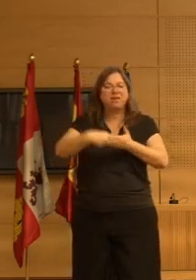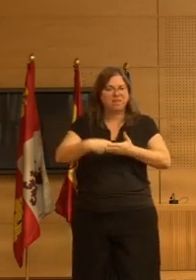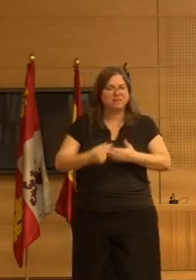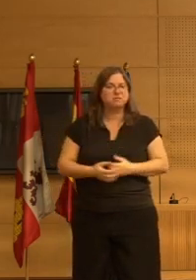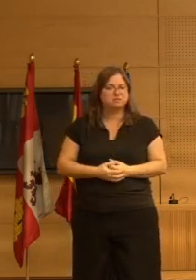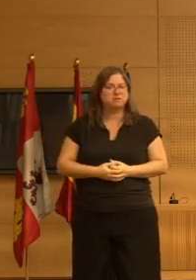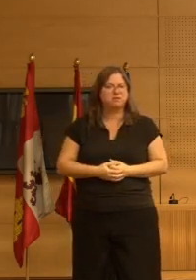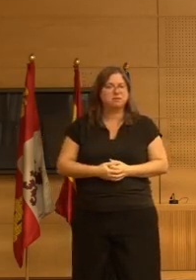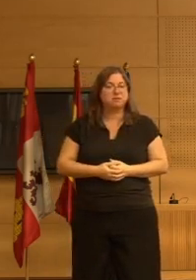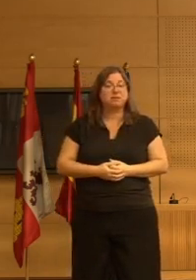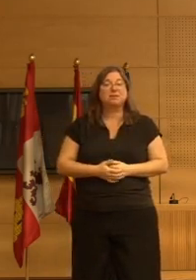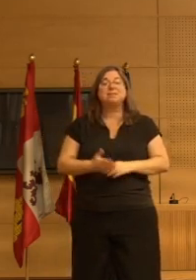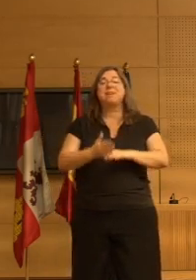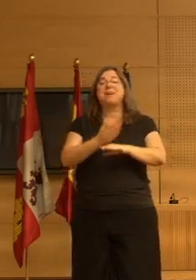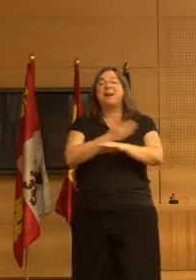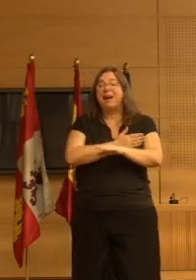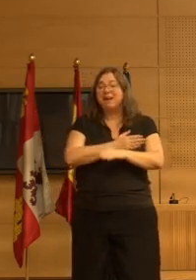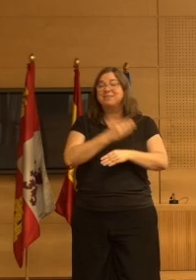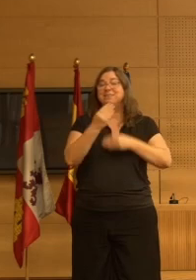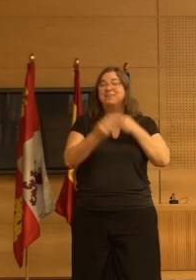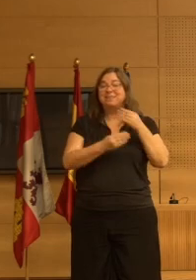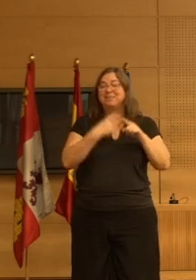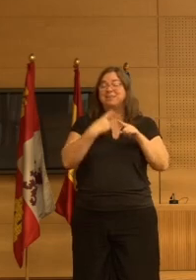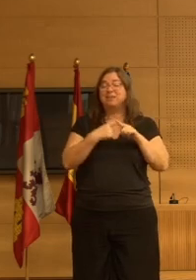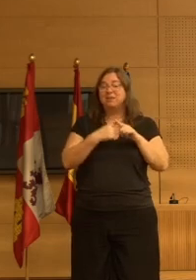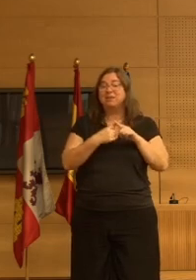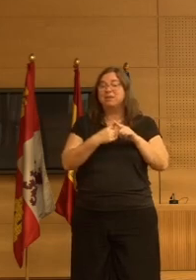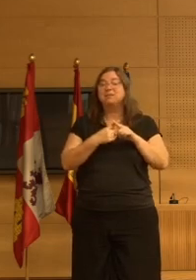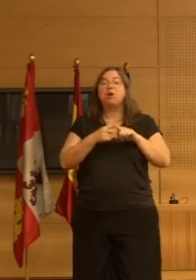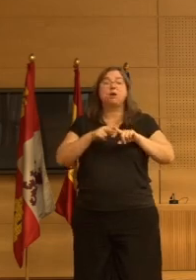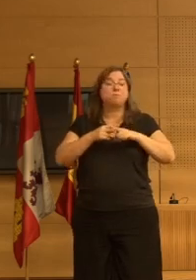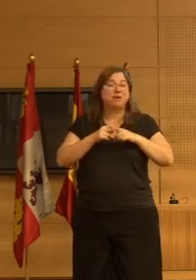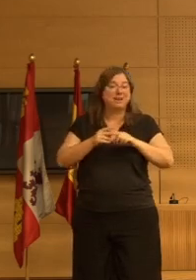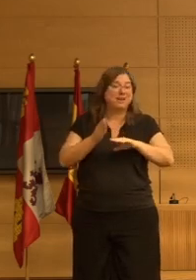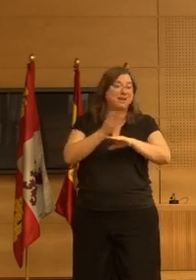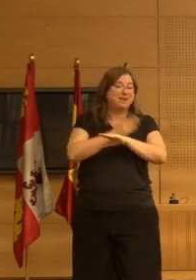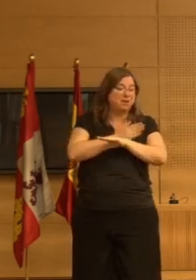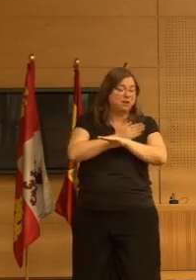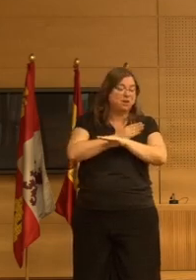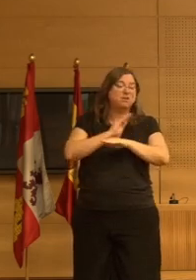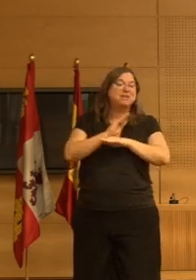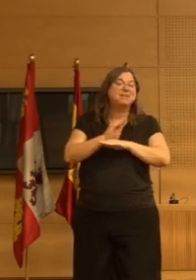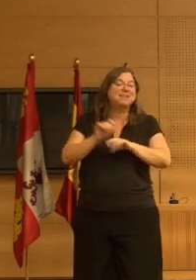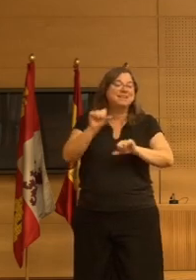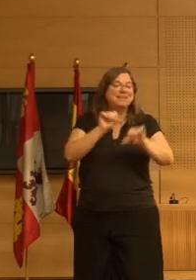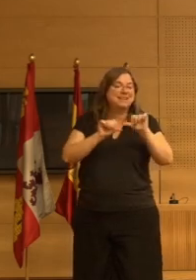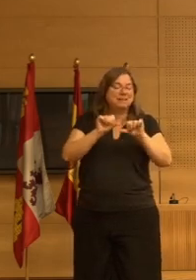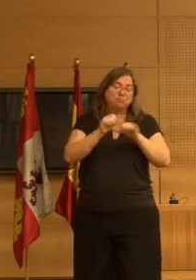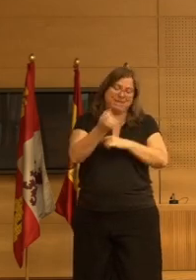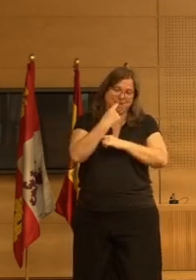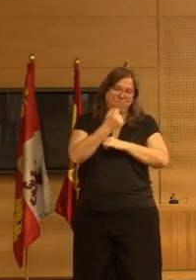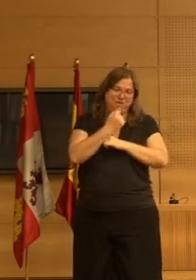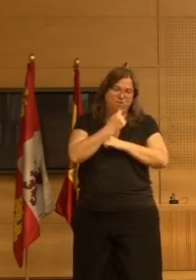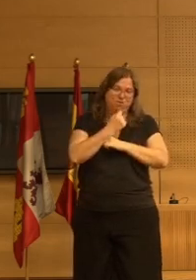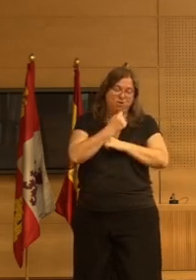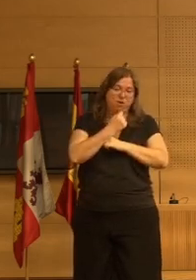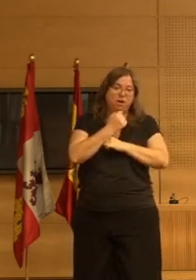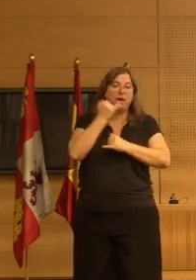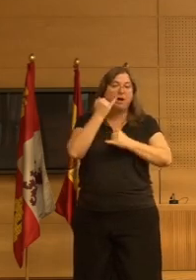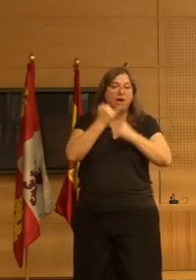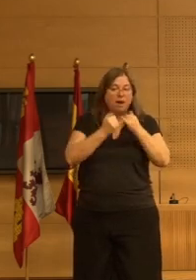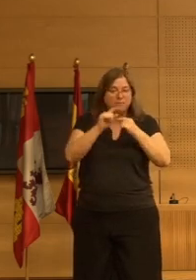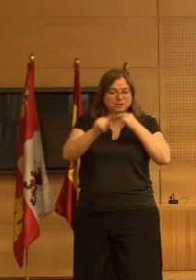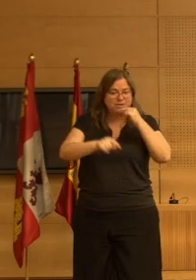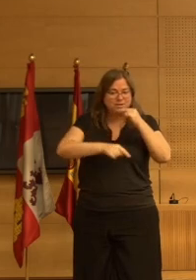pero cuando haces las dos cosas cuando quitas sujeciones mecánicas y quitas sujeciones químicas resulta que vas a